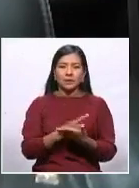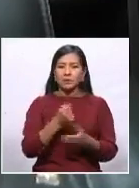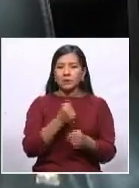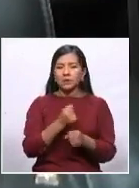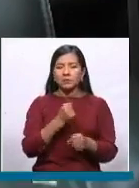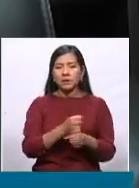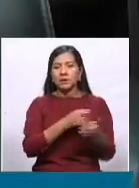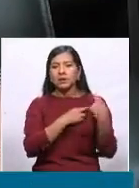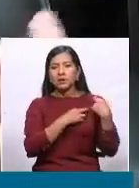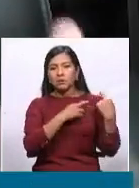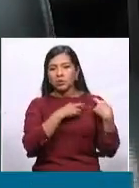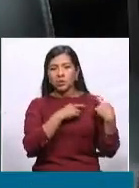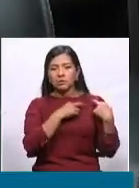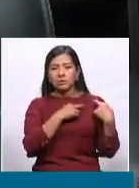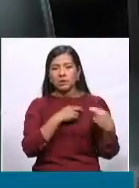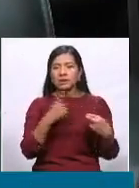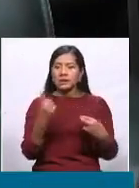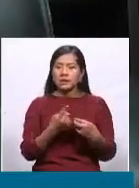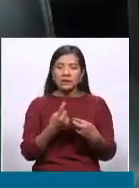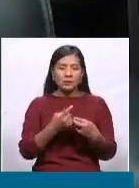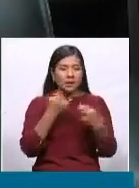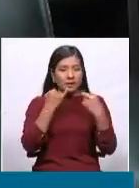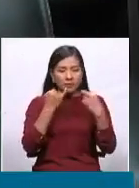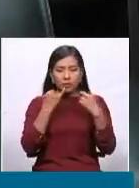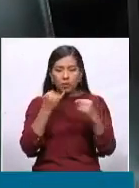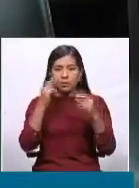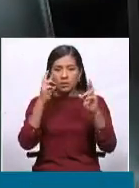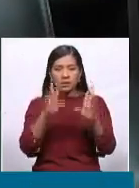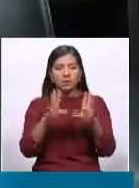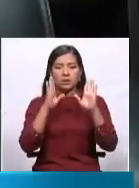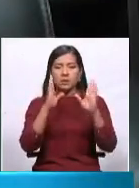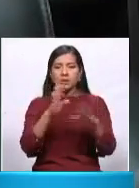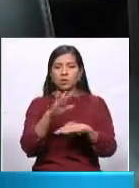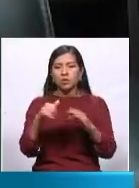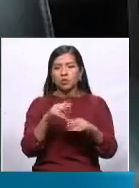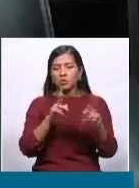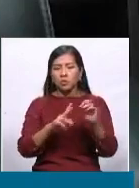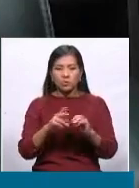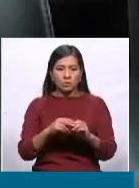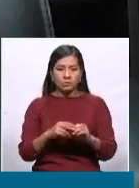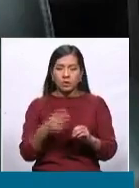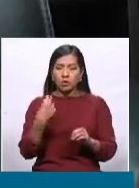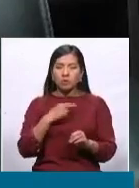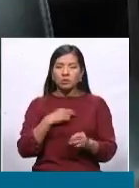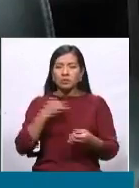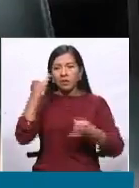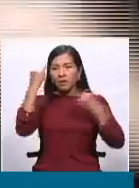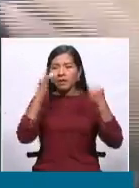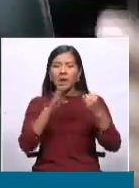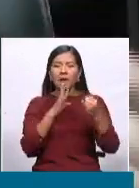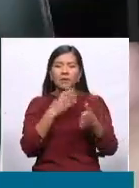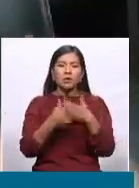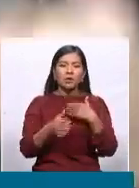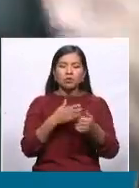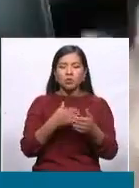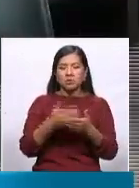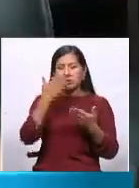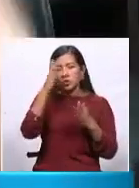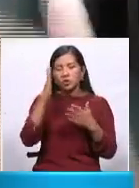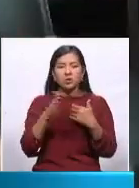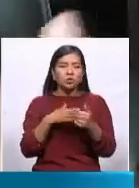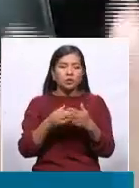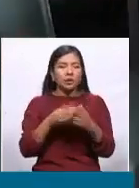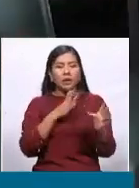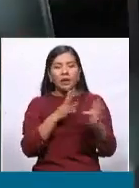y ecuánimes en cuanto a la información que le proporcionamos a la población no somos irresponsables para lanzarnos a decir alguna